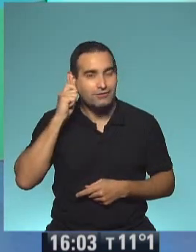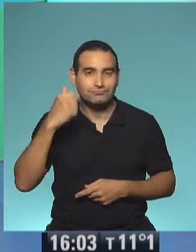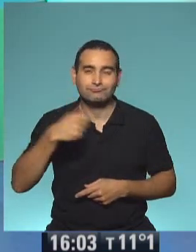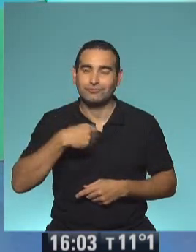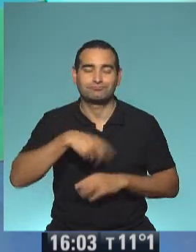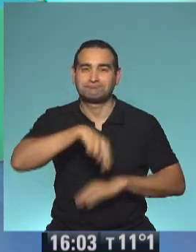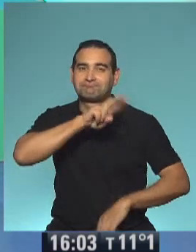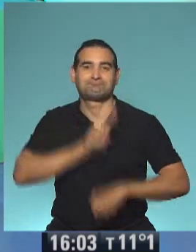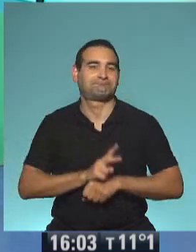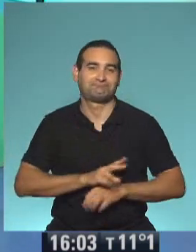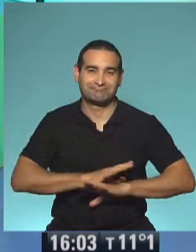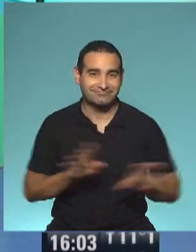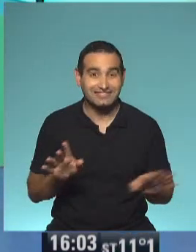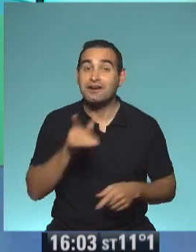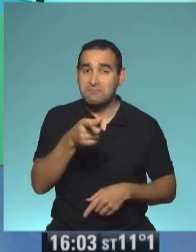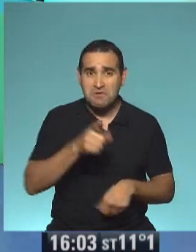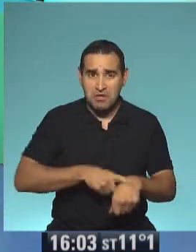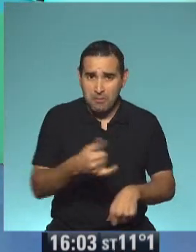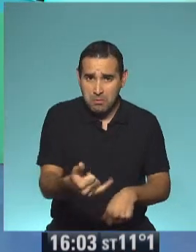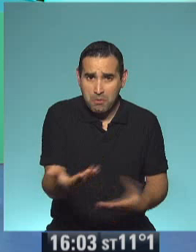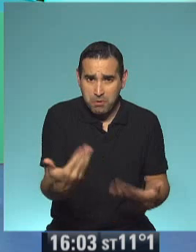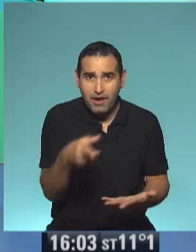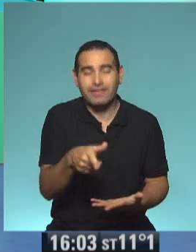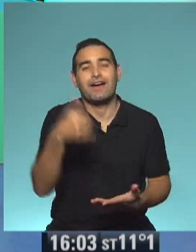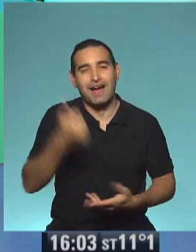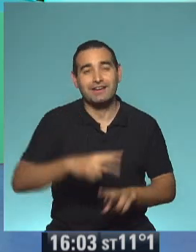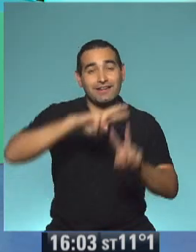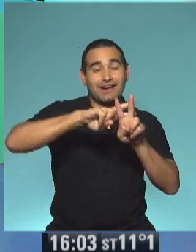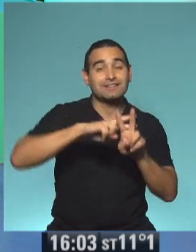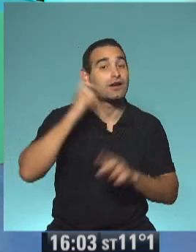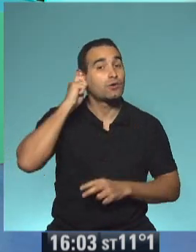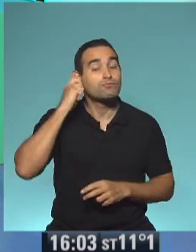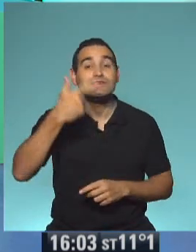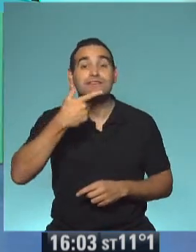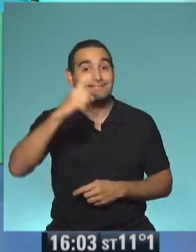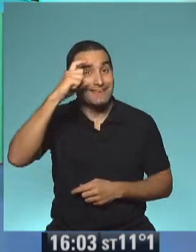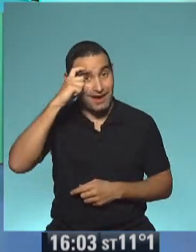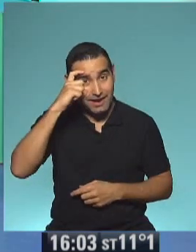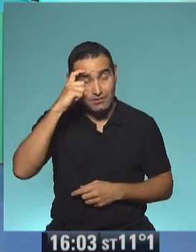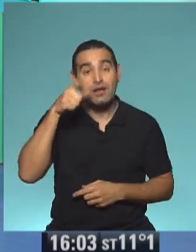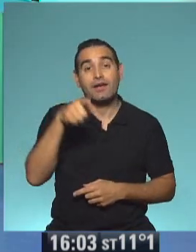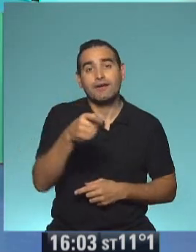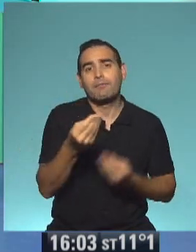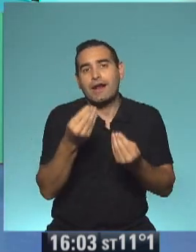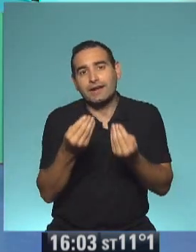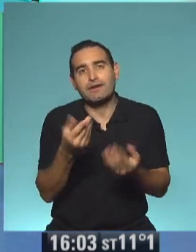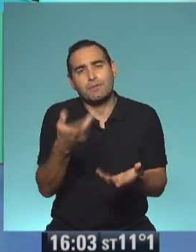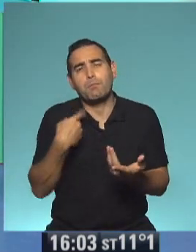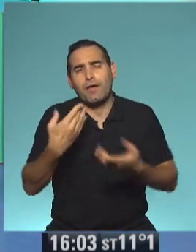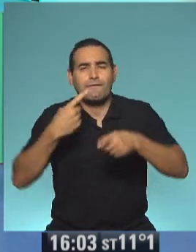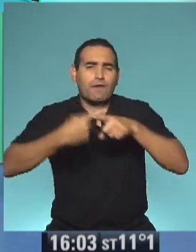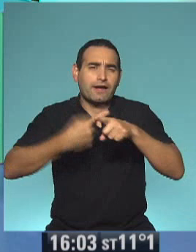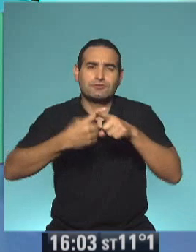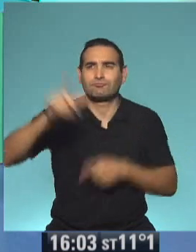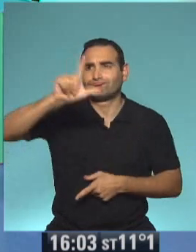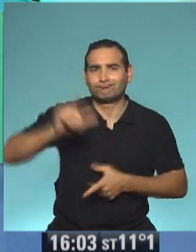caigo y me levanto. Bueno, están a tiempo, porque por suerte tenemos el hashtag cumple ese, que lo usamos, por supuesto, para que podamos festejar junto